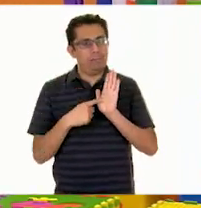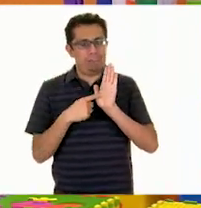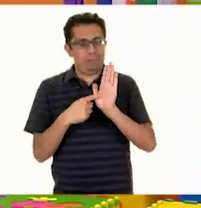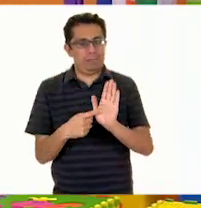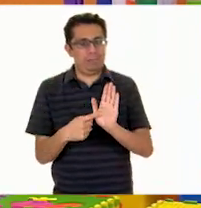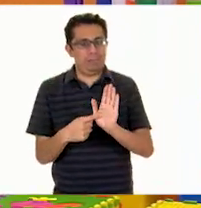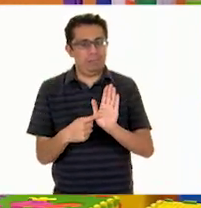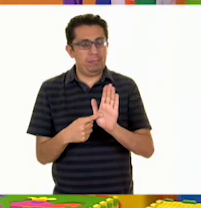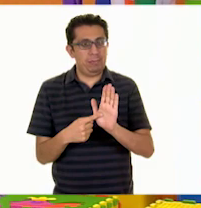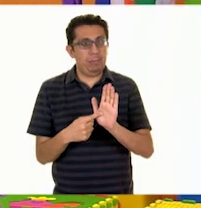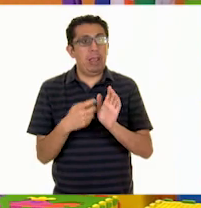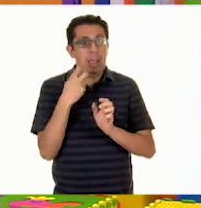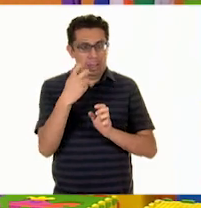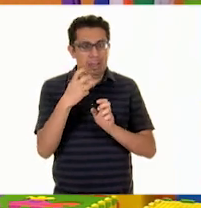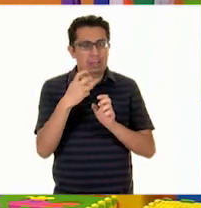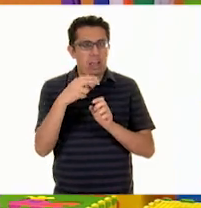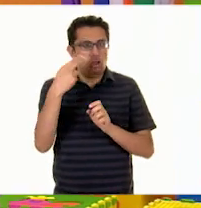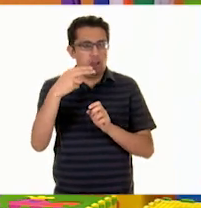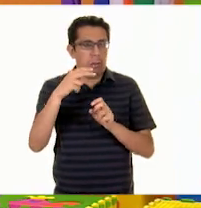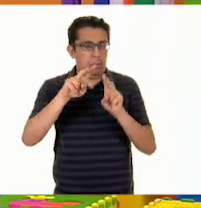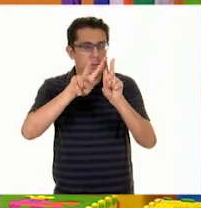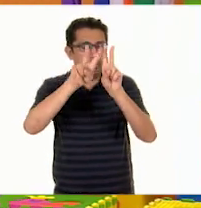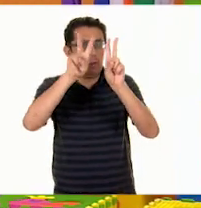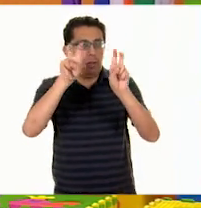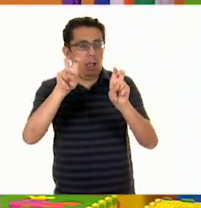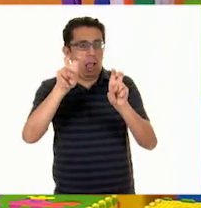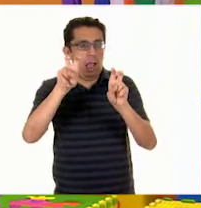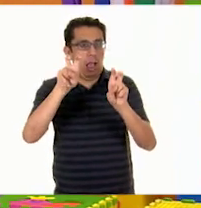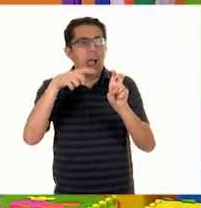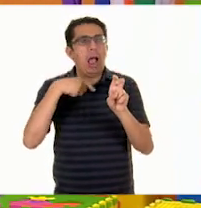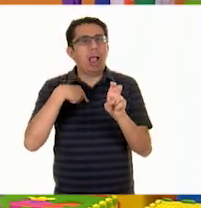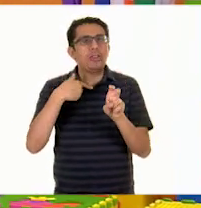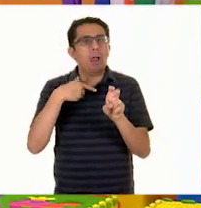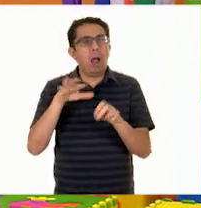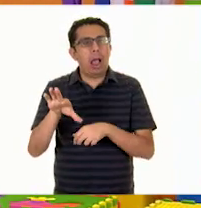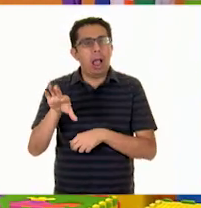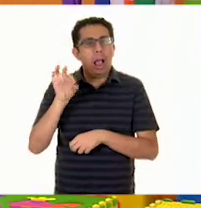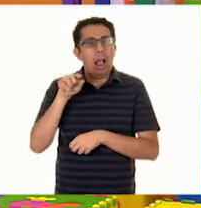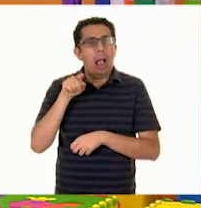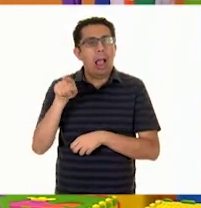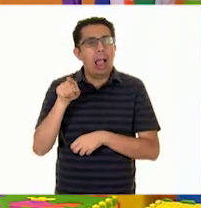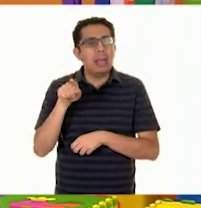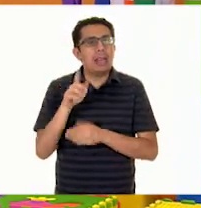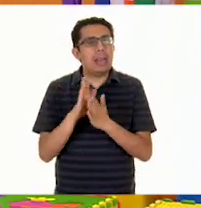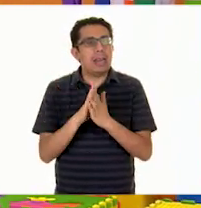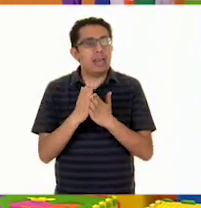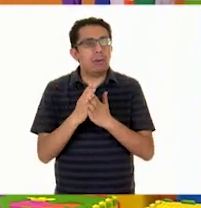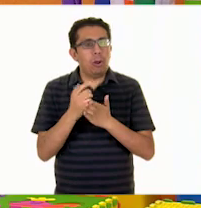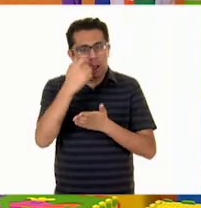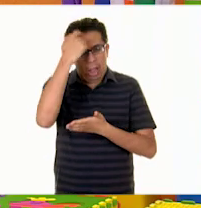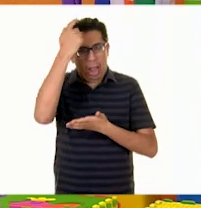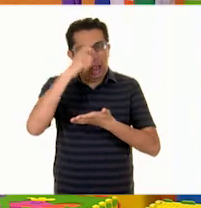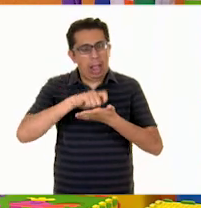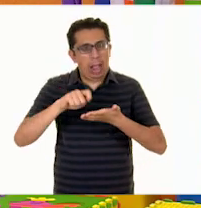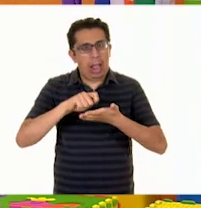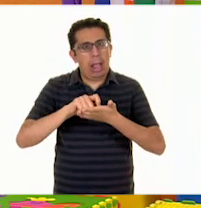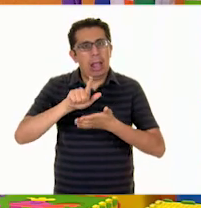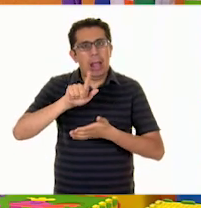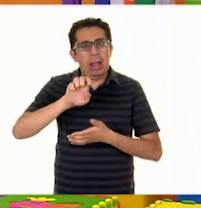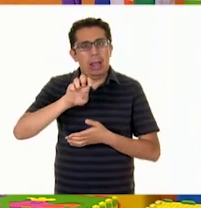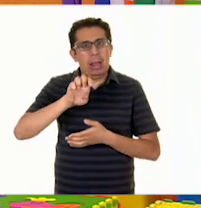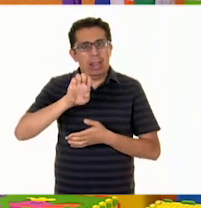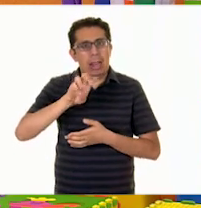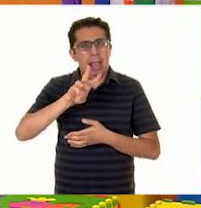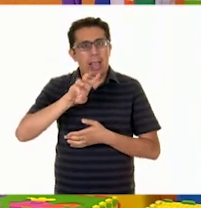Ese título de esta clase lo tomé de un libro de Emma Lewis, que se llama justamente Un Museo